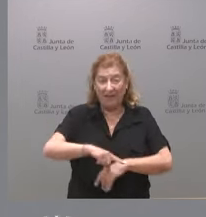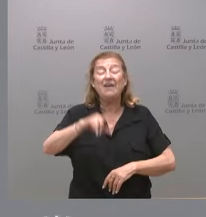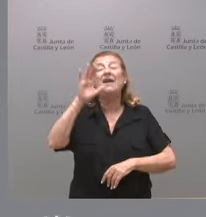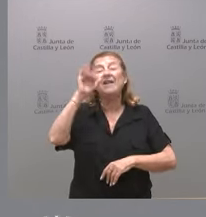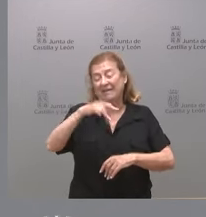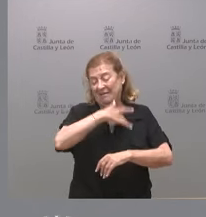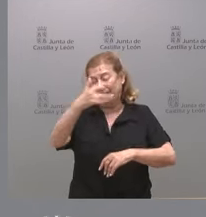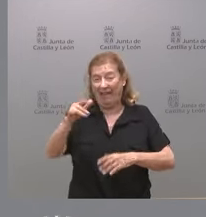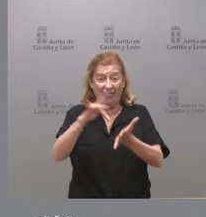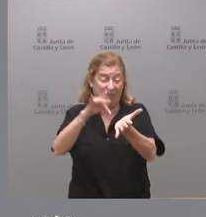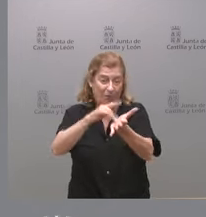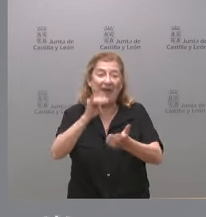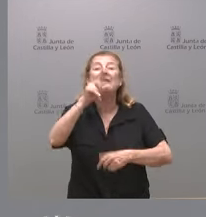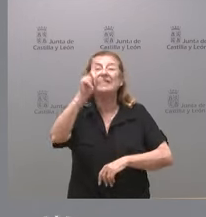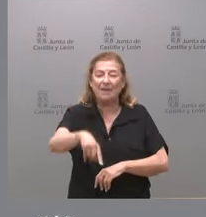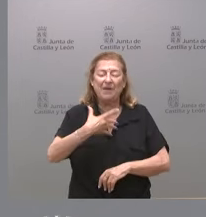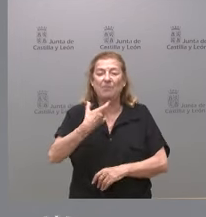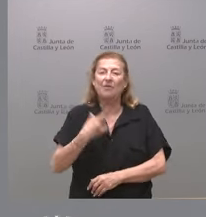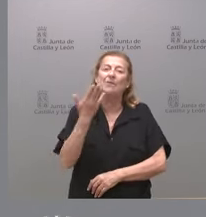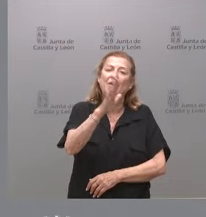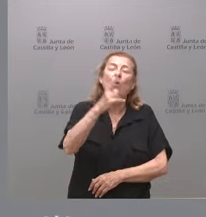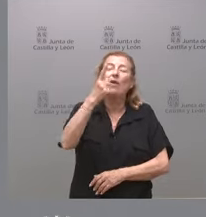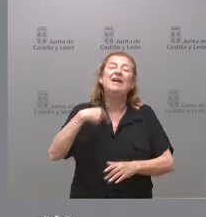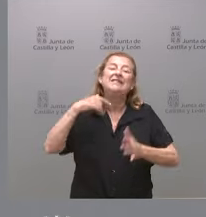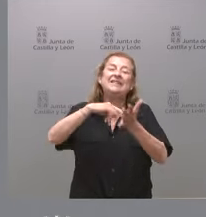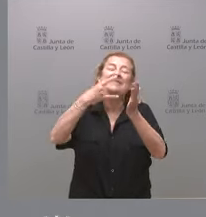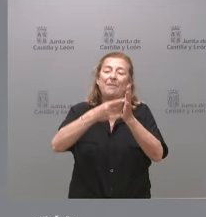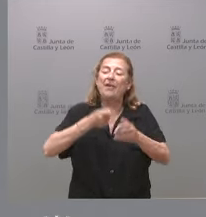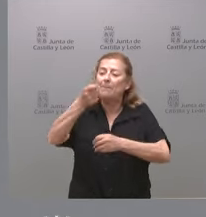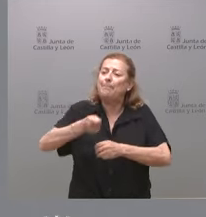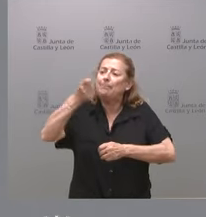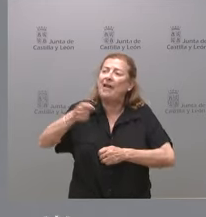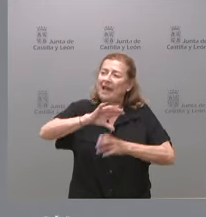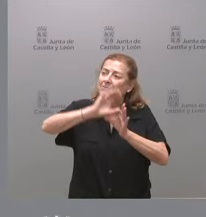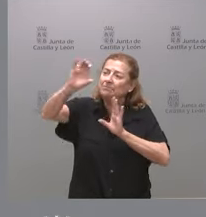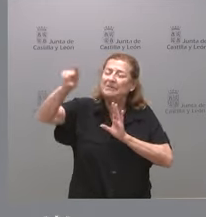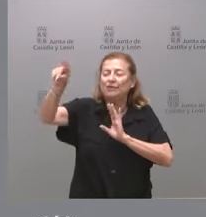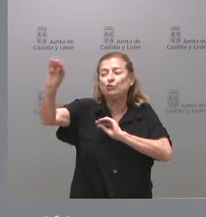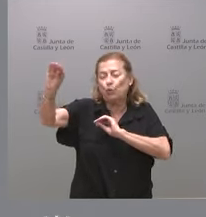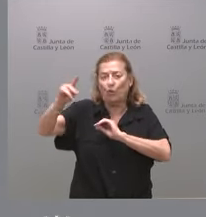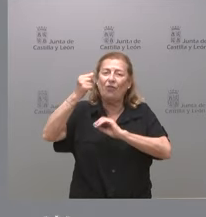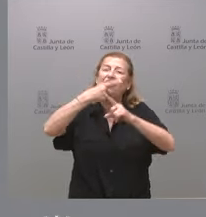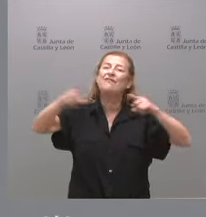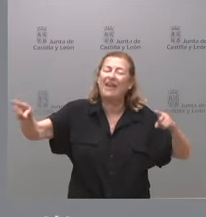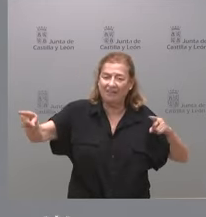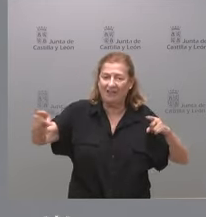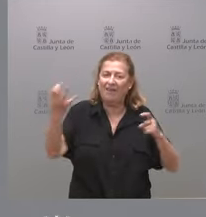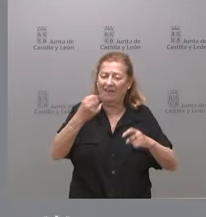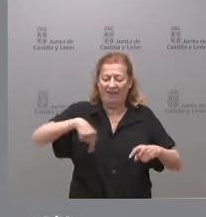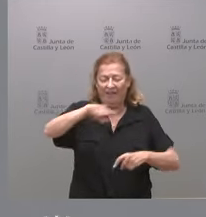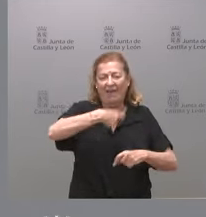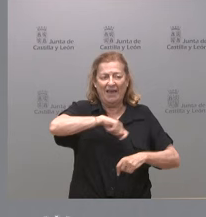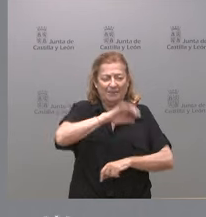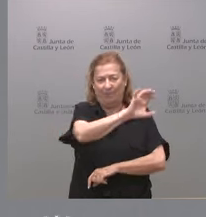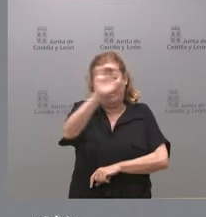plantee la posibilidad de un sistema de financiación singular para esos partidos separatistas diferente del del conjunto